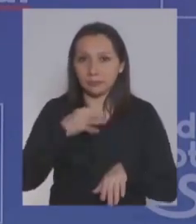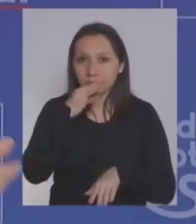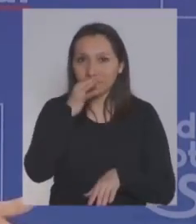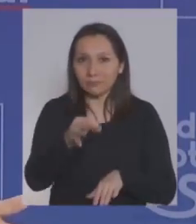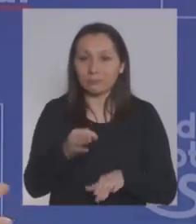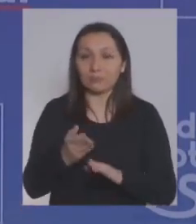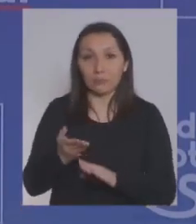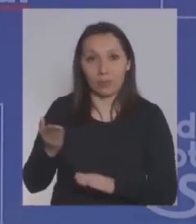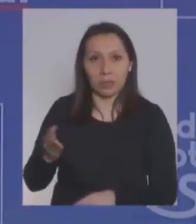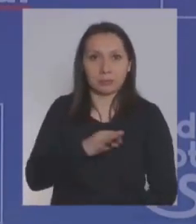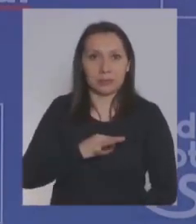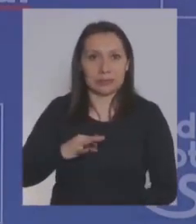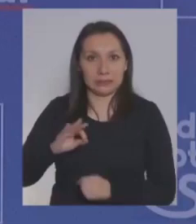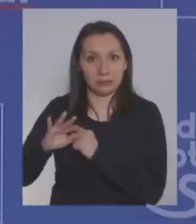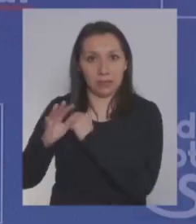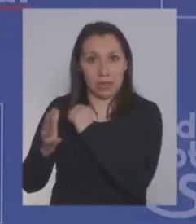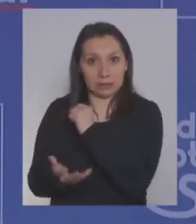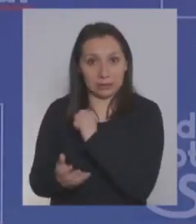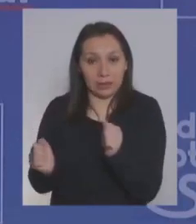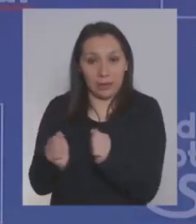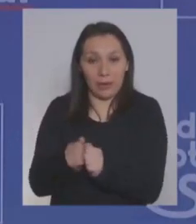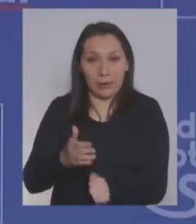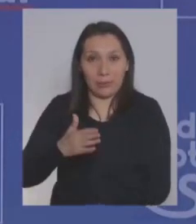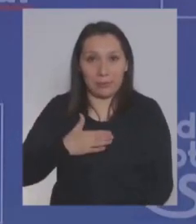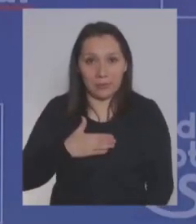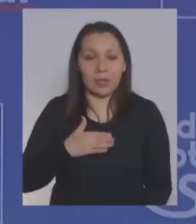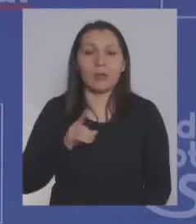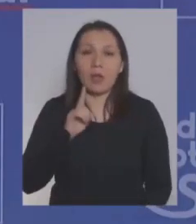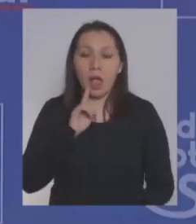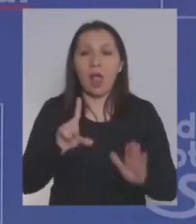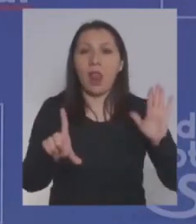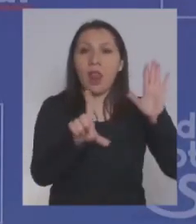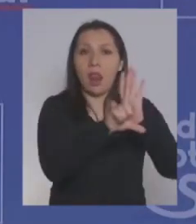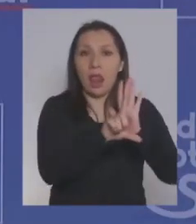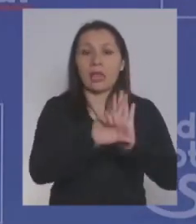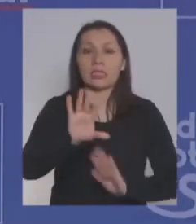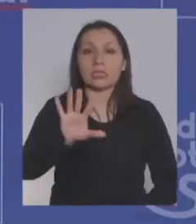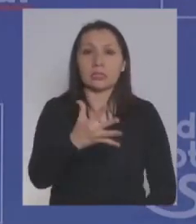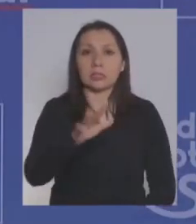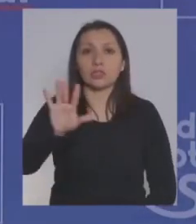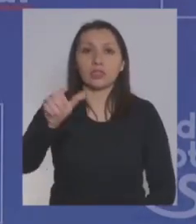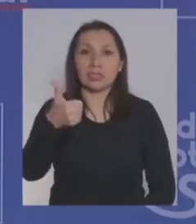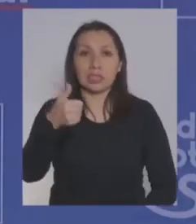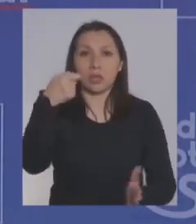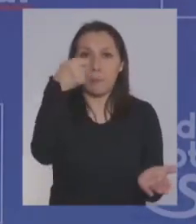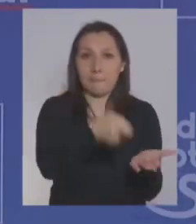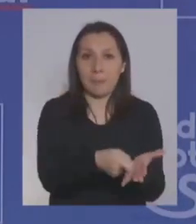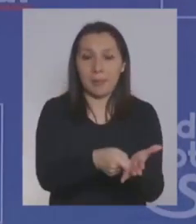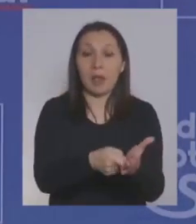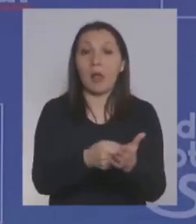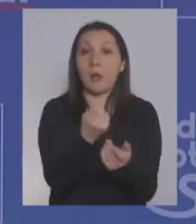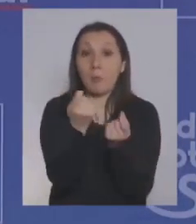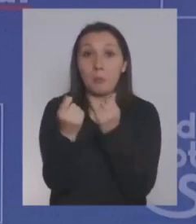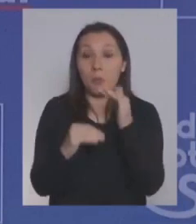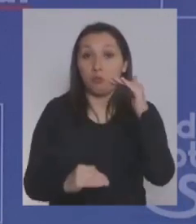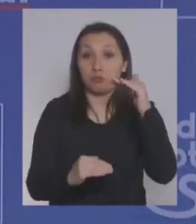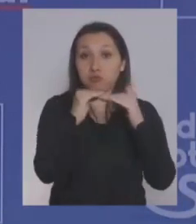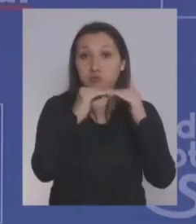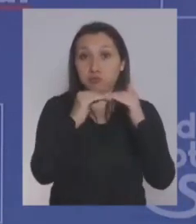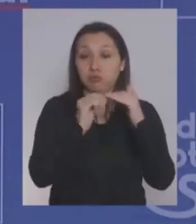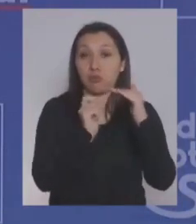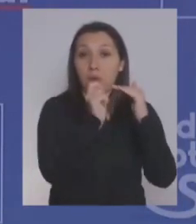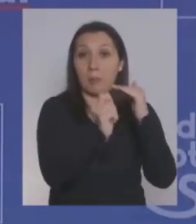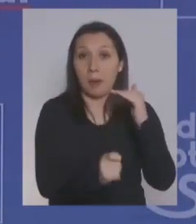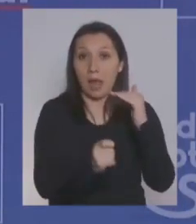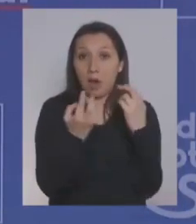dicho y aquí está el ministro de Hacienda junto conmigo, existe por ley un quinto y un sexto pago cuyo monto, cobertura,